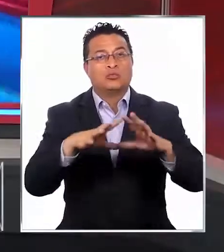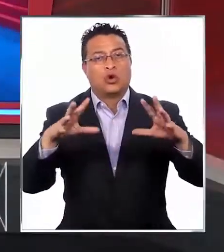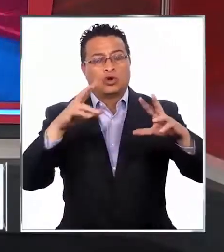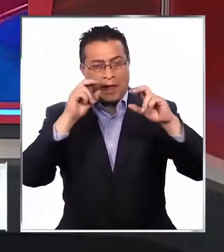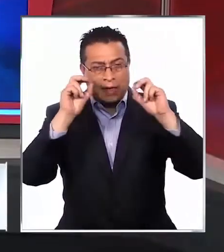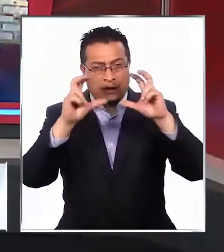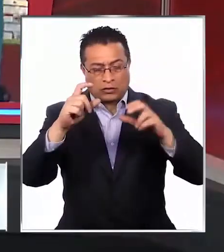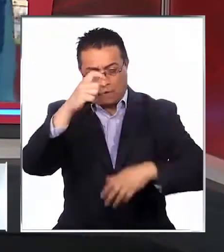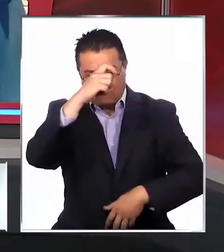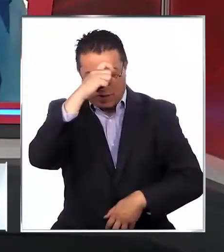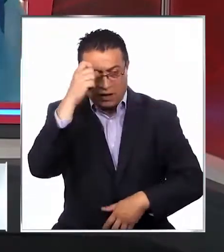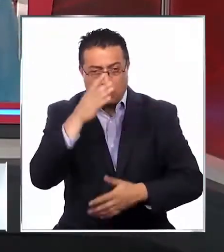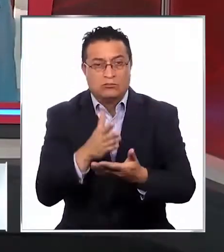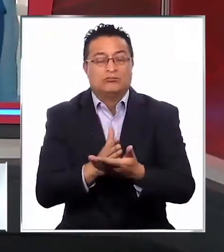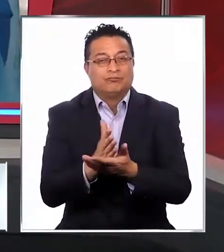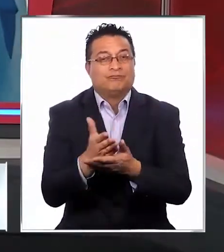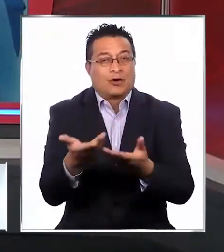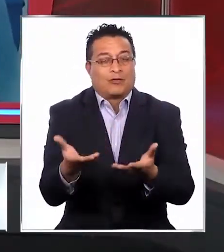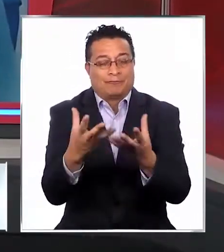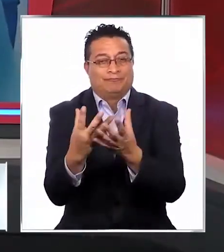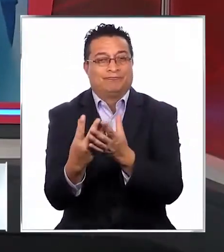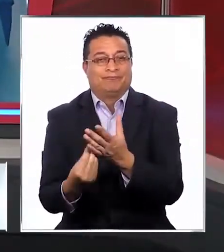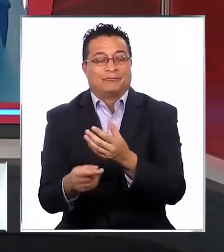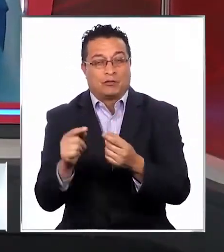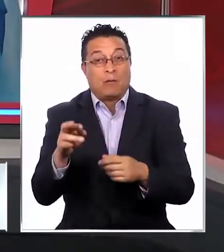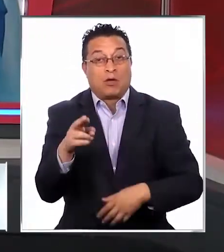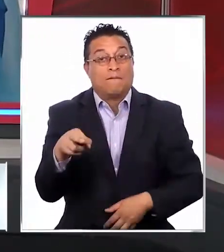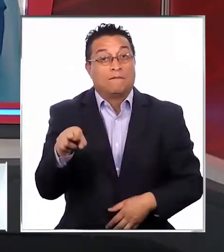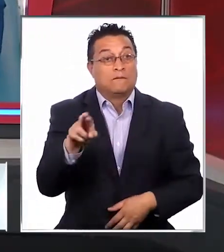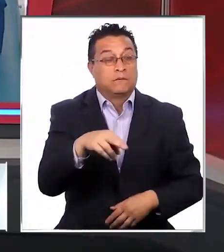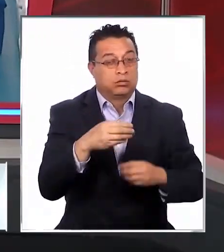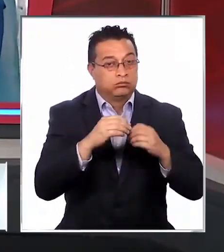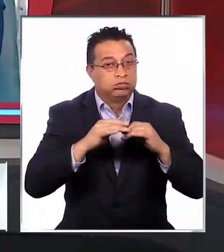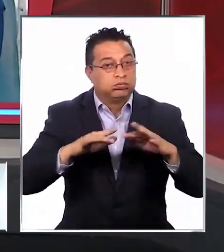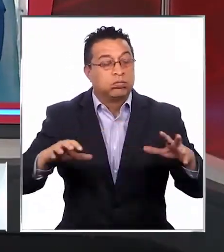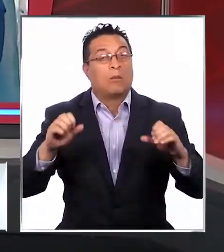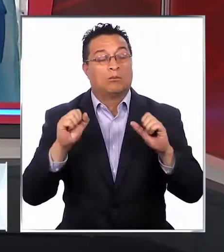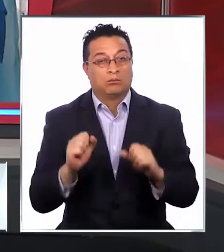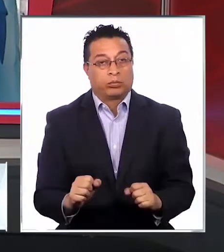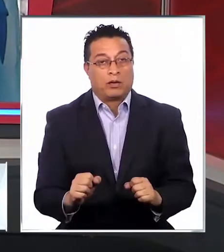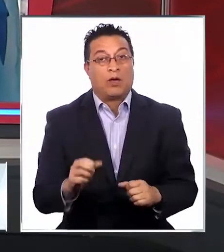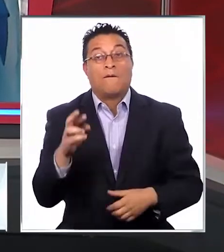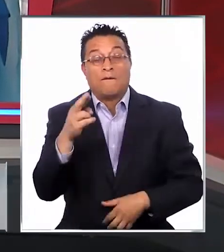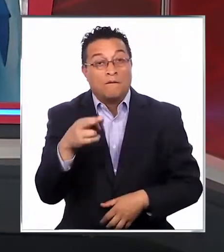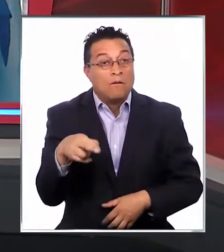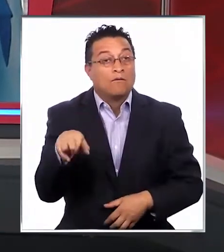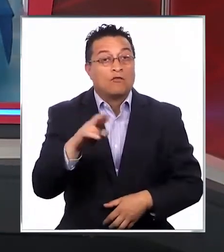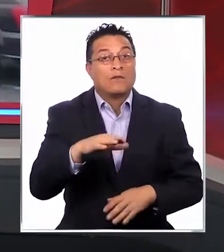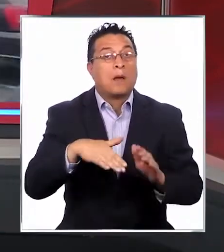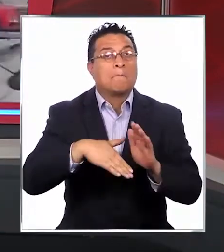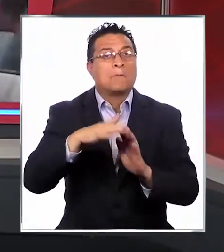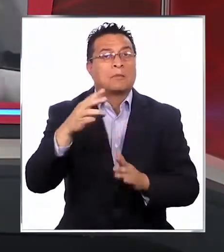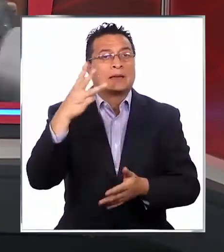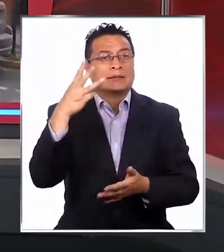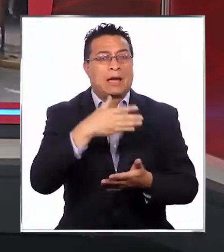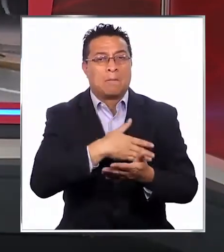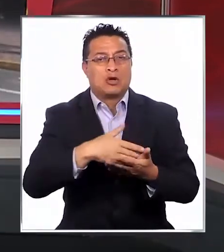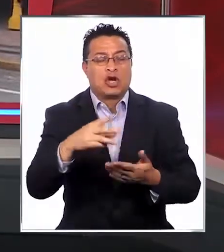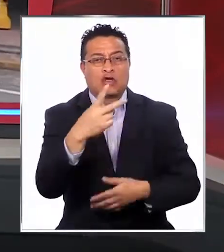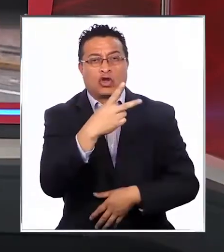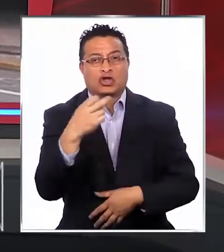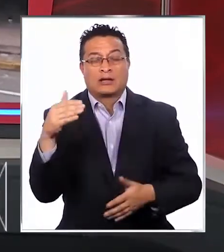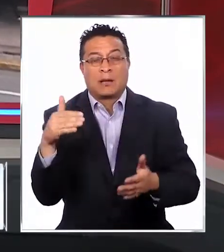Mucha atención, el verano comienza a despedirse con la amenaza de un rebrote de los contagios. Con el regreso de más de 3